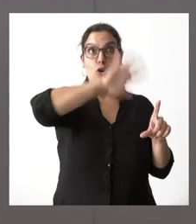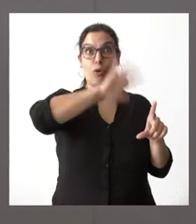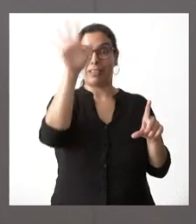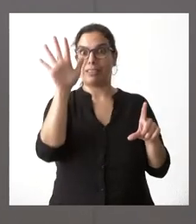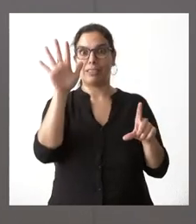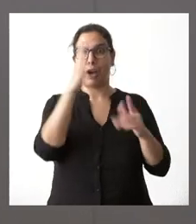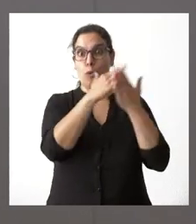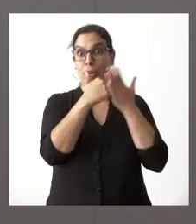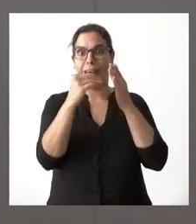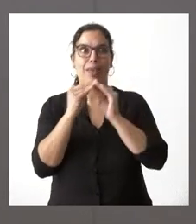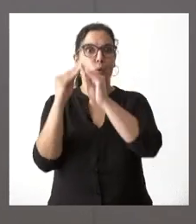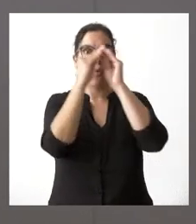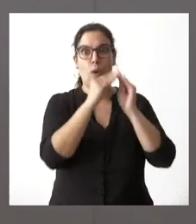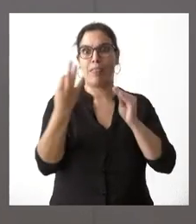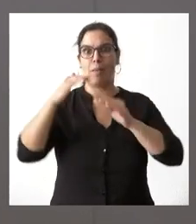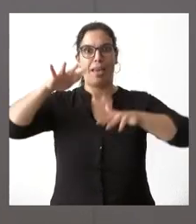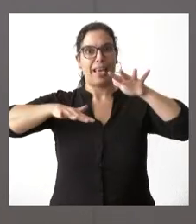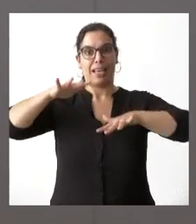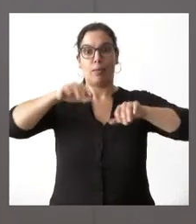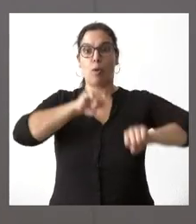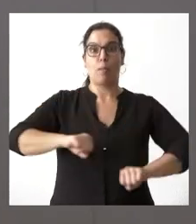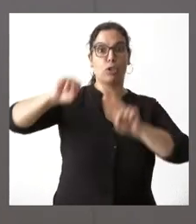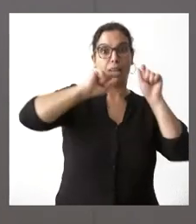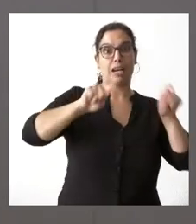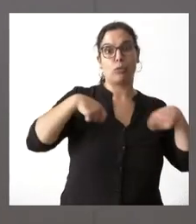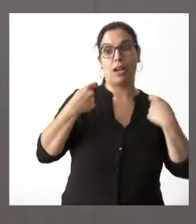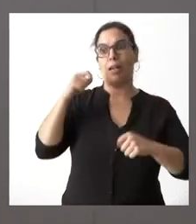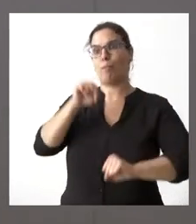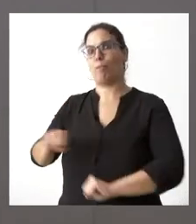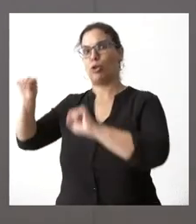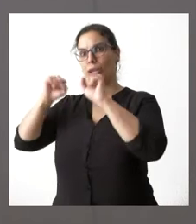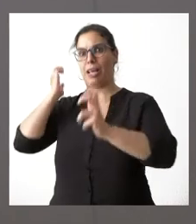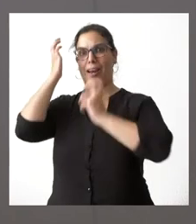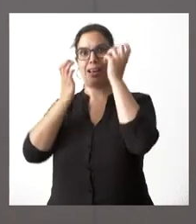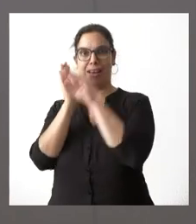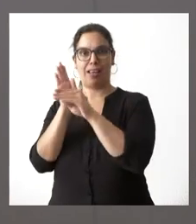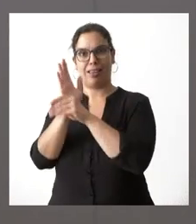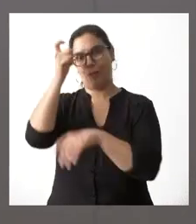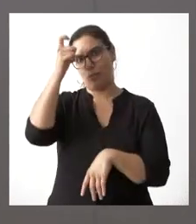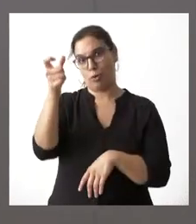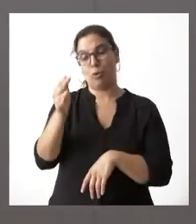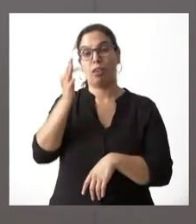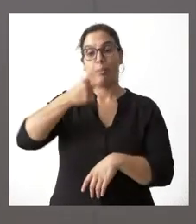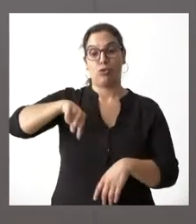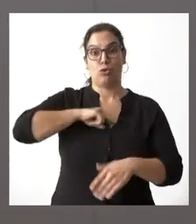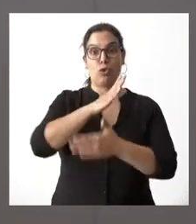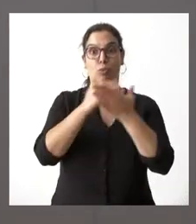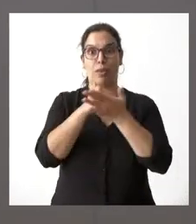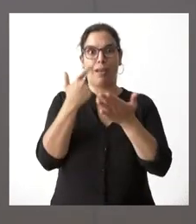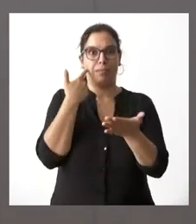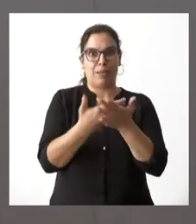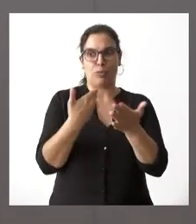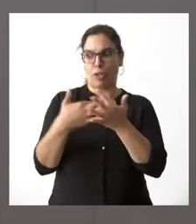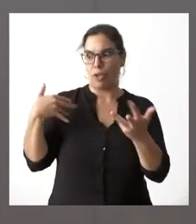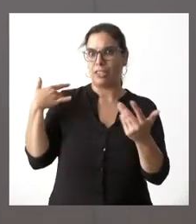de que hay que buscar un equilibrio entre la protección de la naturaleza y la ganadería y el mundo rural y además somos las comunidades autónomas que hemos demostrado a largo de la